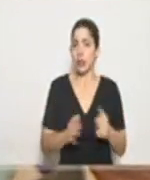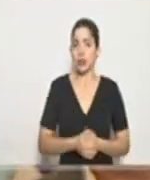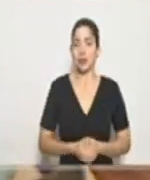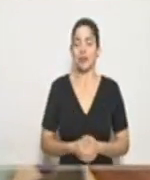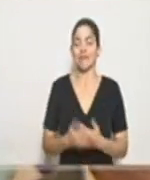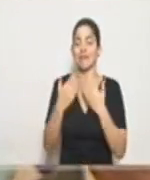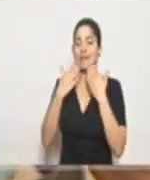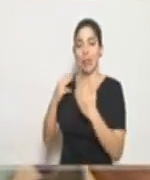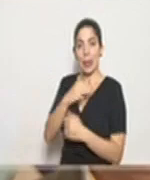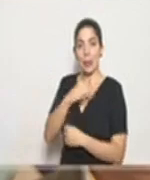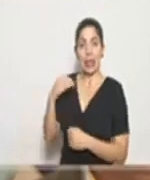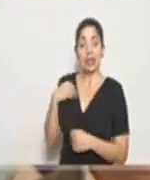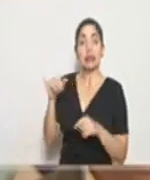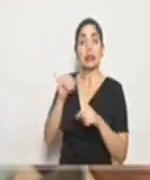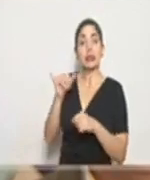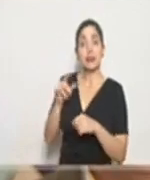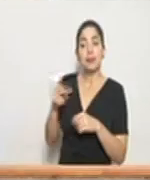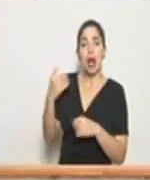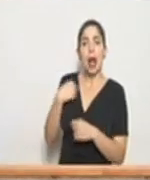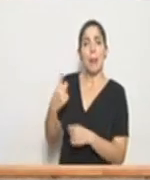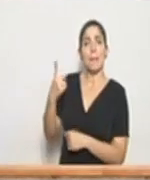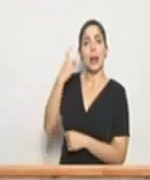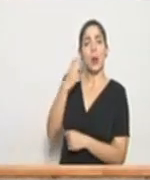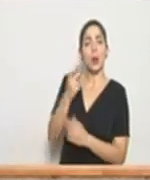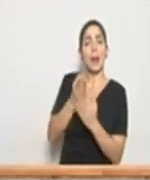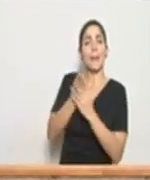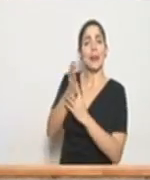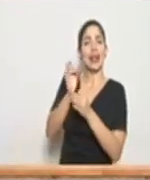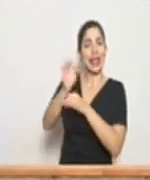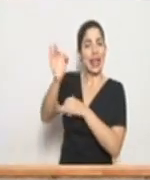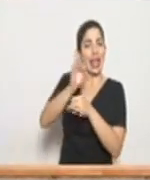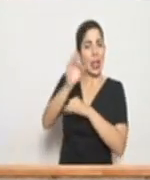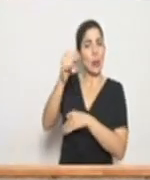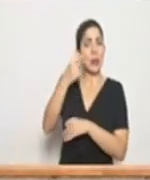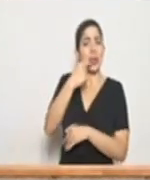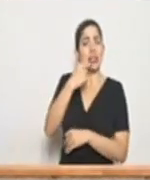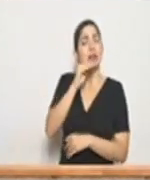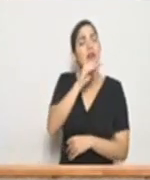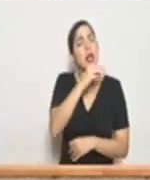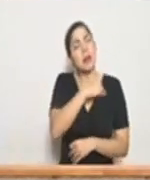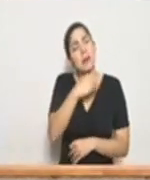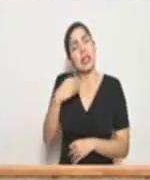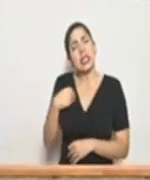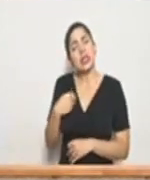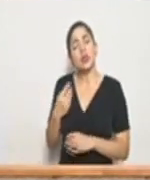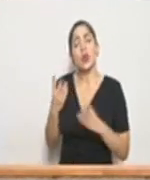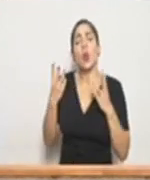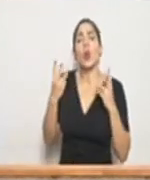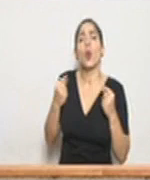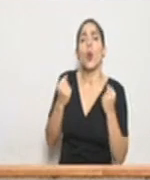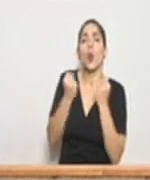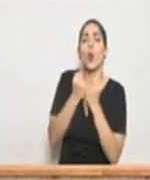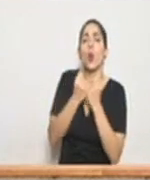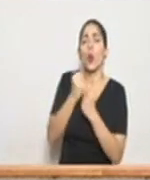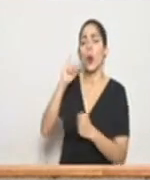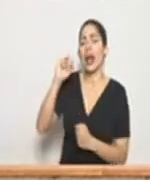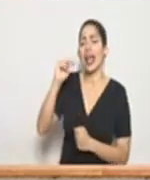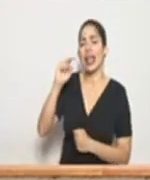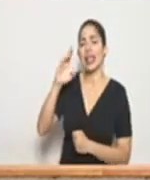Gracias, señor ministro. También tenemos consultas de medios regionales. Señor ministro, ¿cuál es la capacidad de inciencia